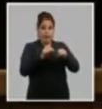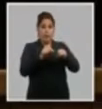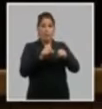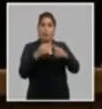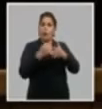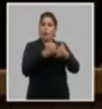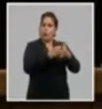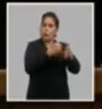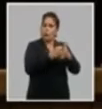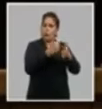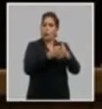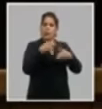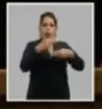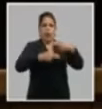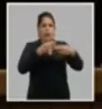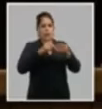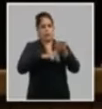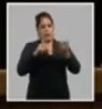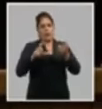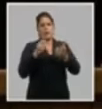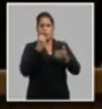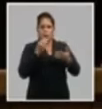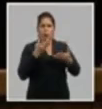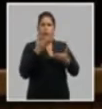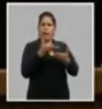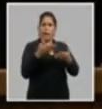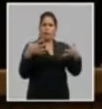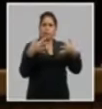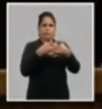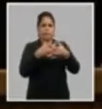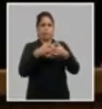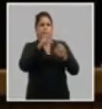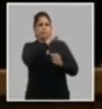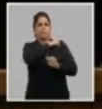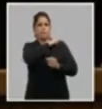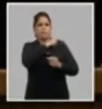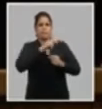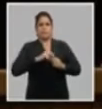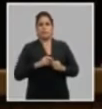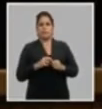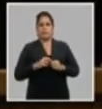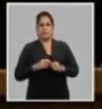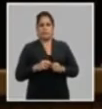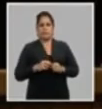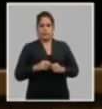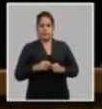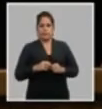compulse la actuación oportuna y eficaz de las autoridades competentes